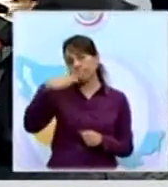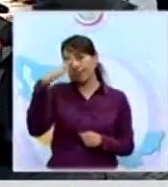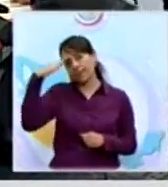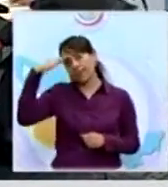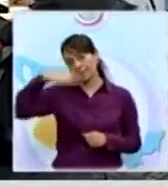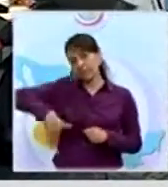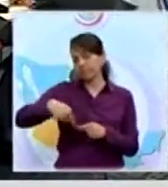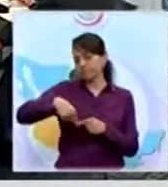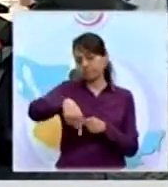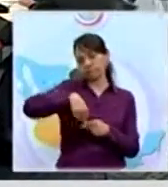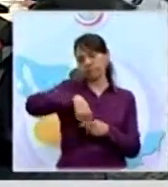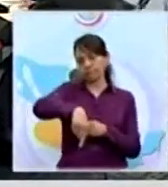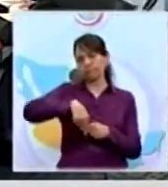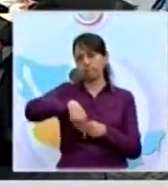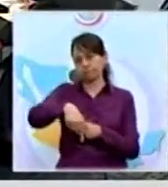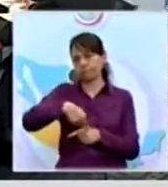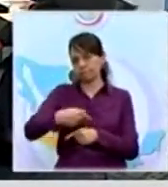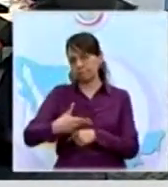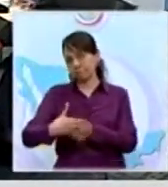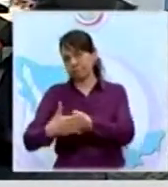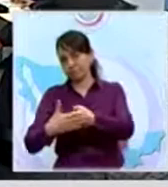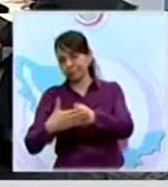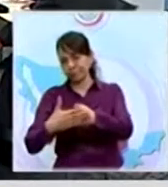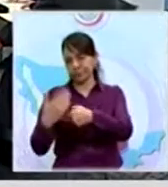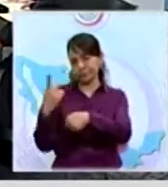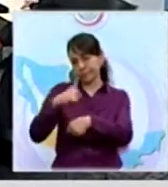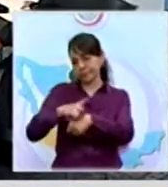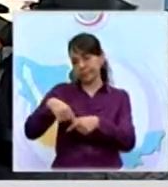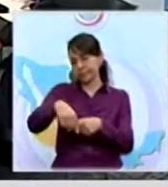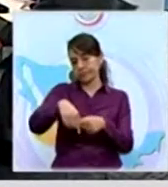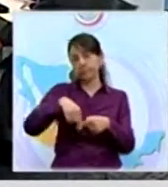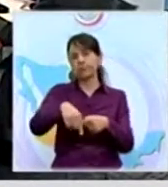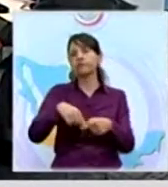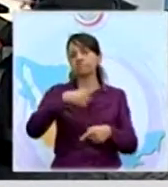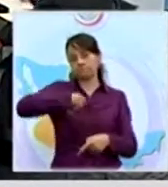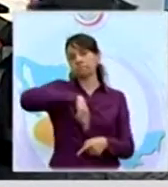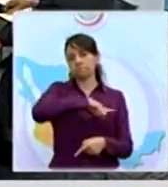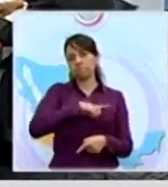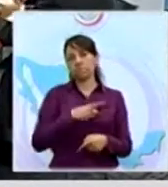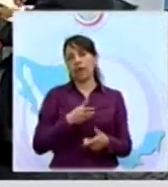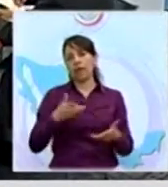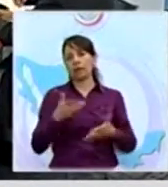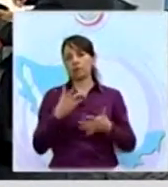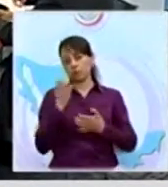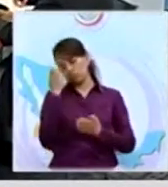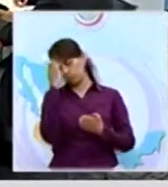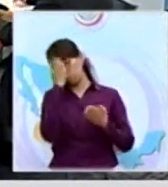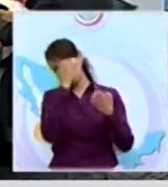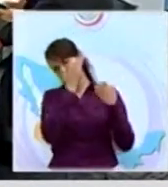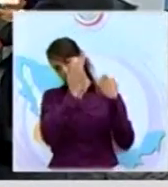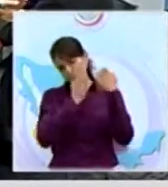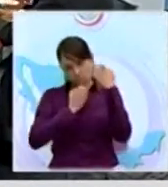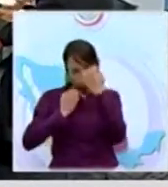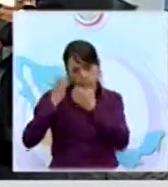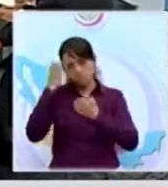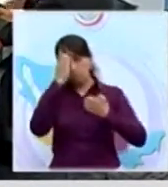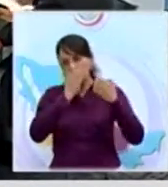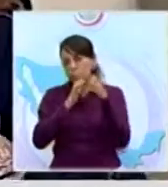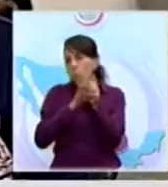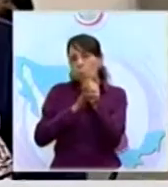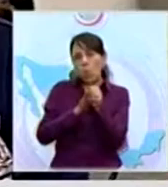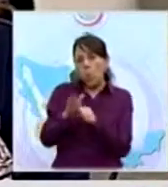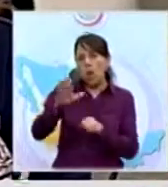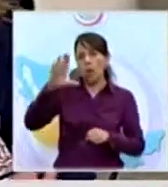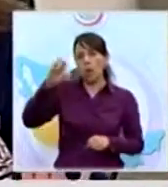¿Qué es la autonomía necesaria al El